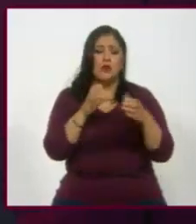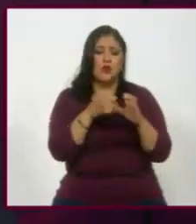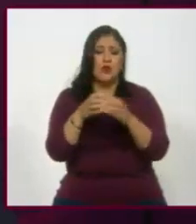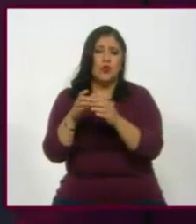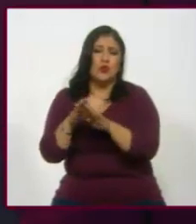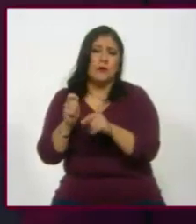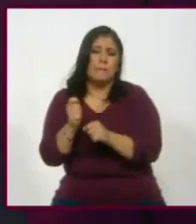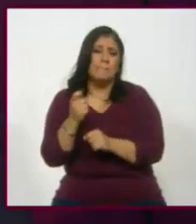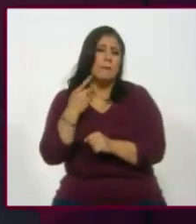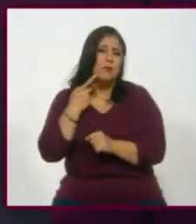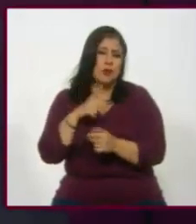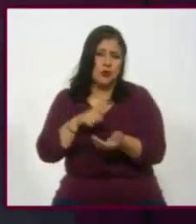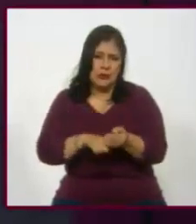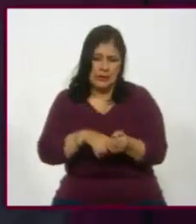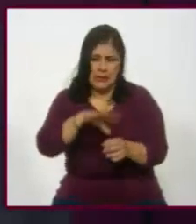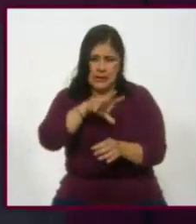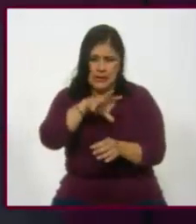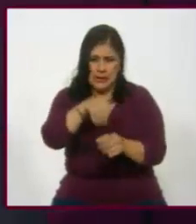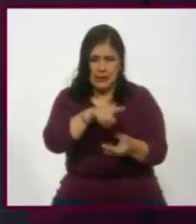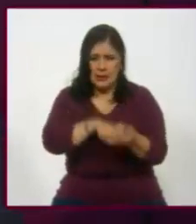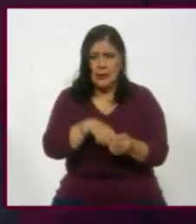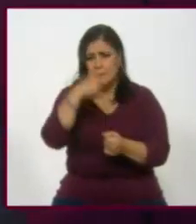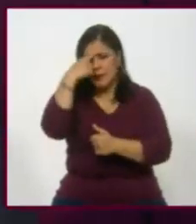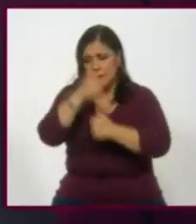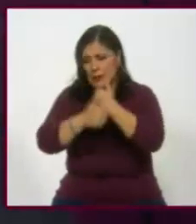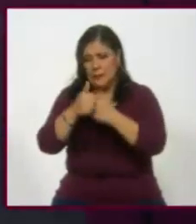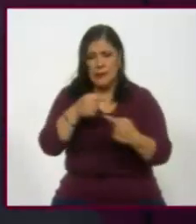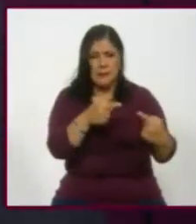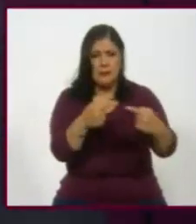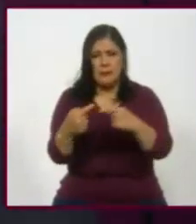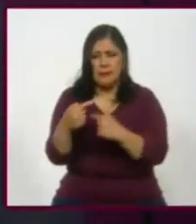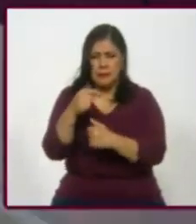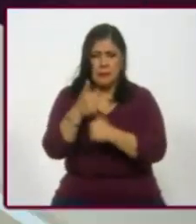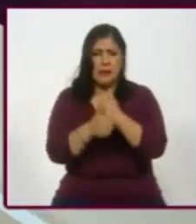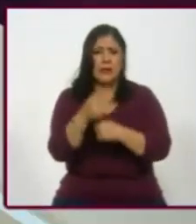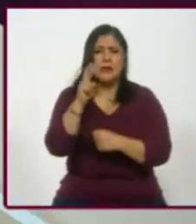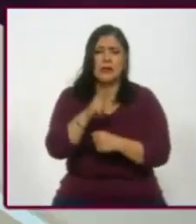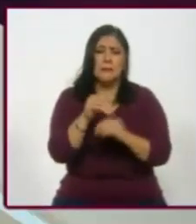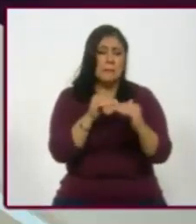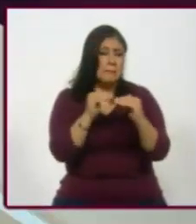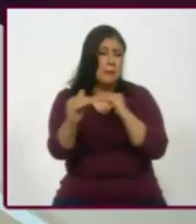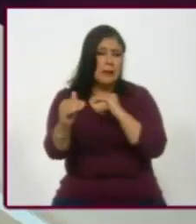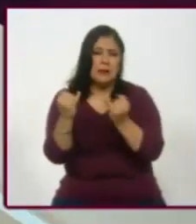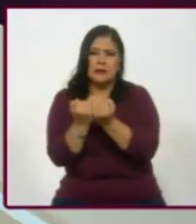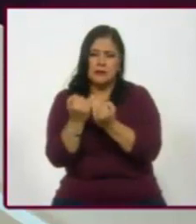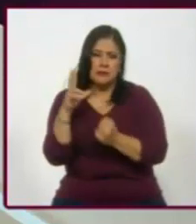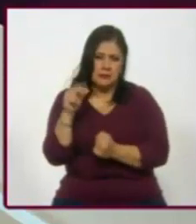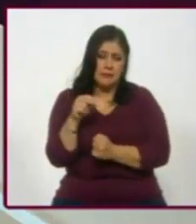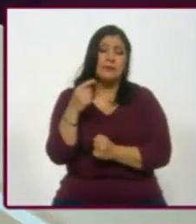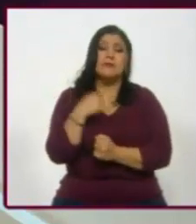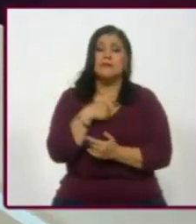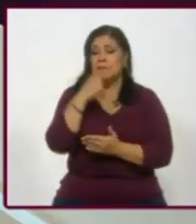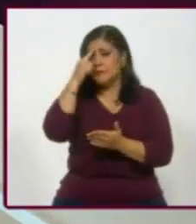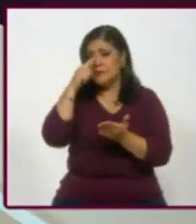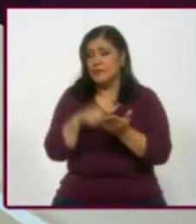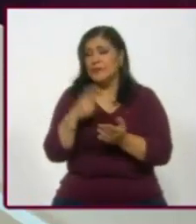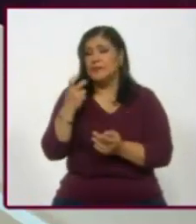varias actitudes, en este caso, que compiten entre sí y que no es muy homogéneo. Porque creo que eso es,